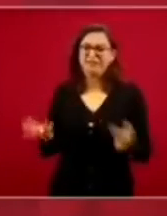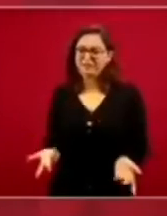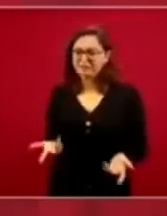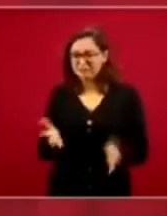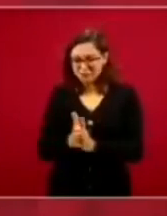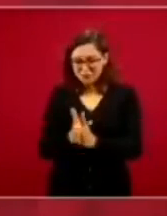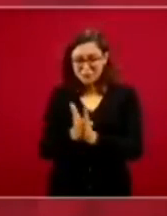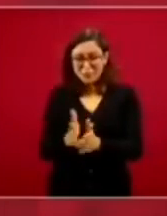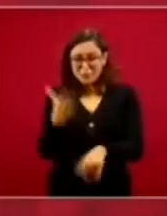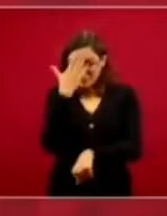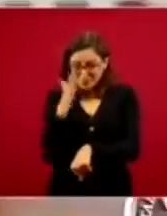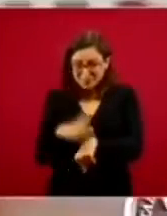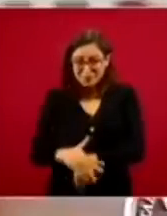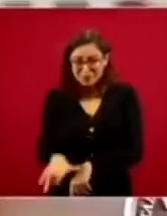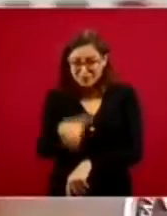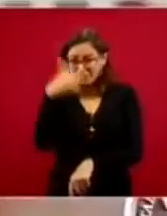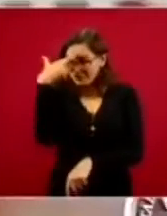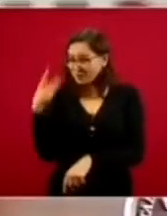engañaban.